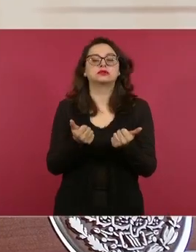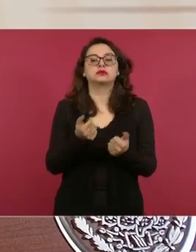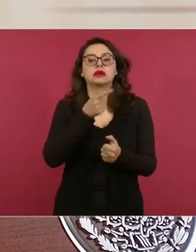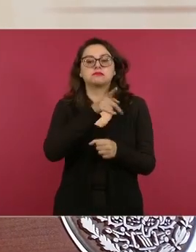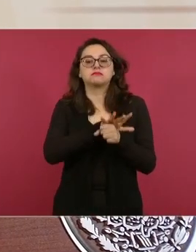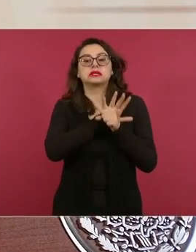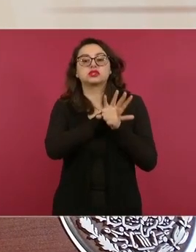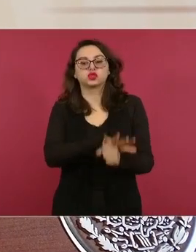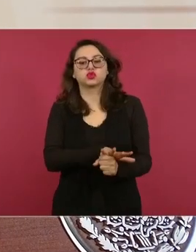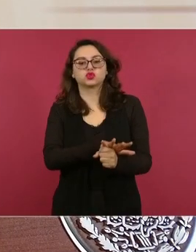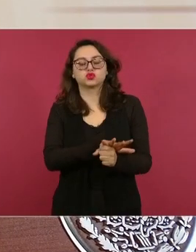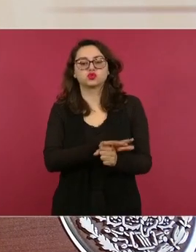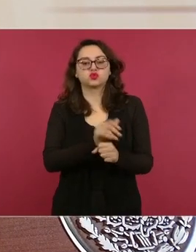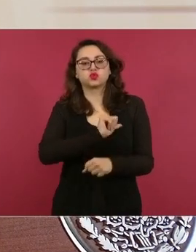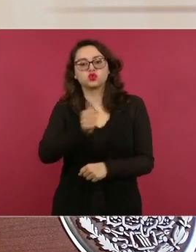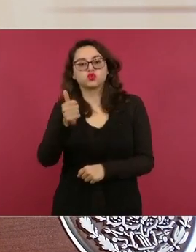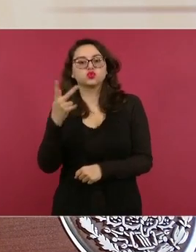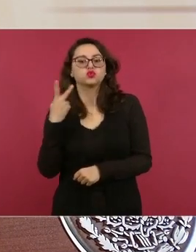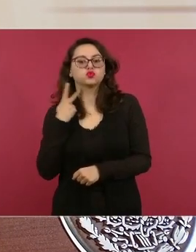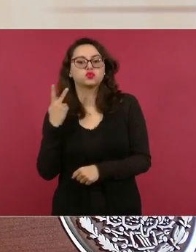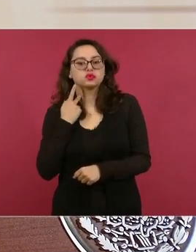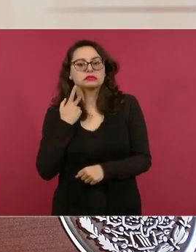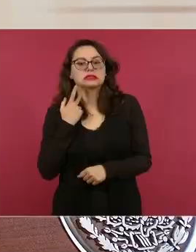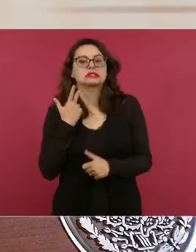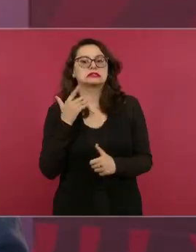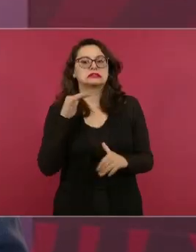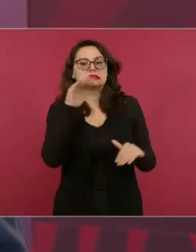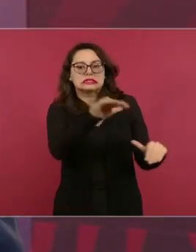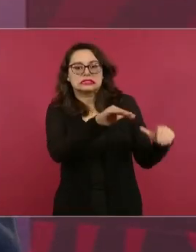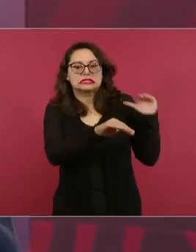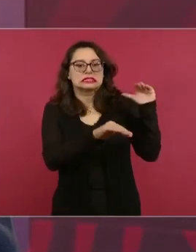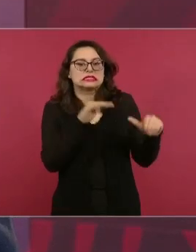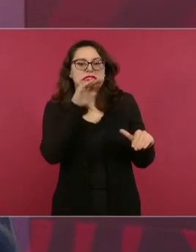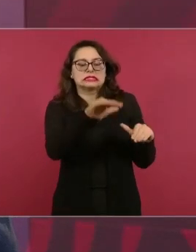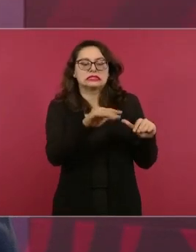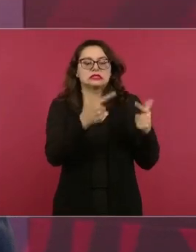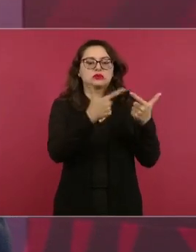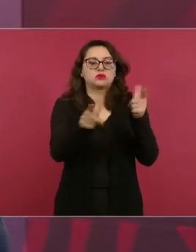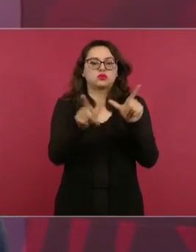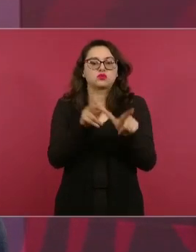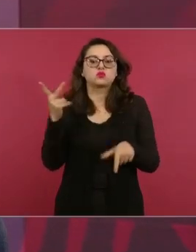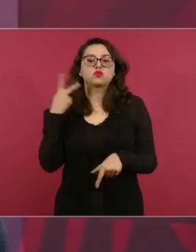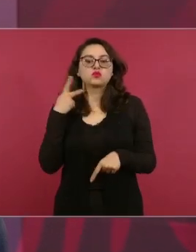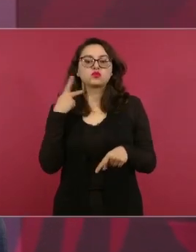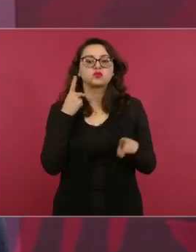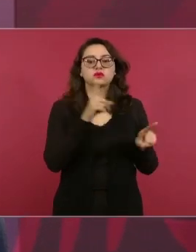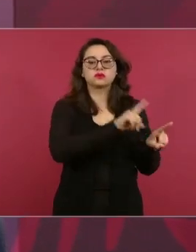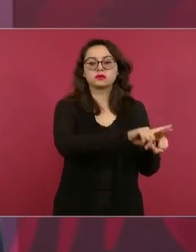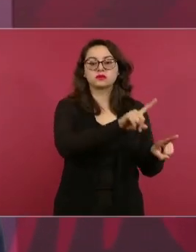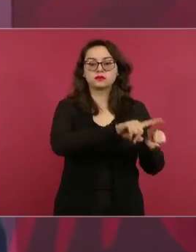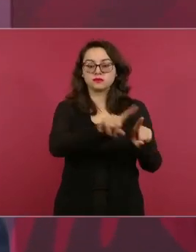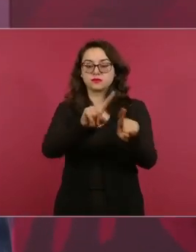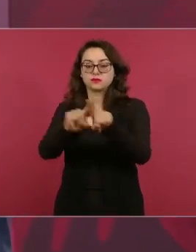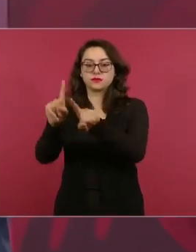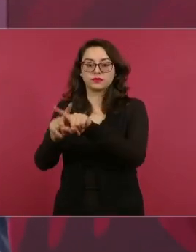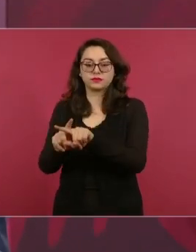presiones de los grupos políticos de